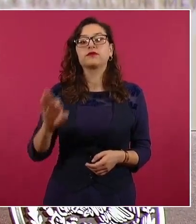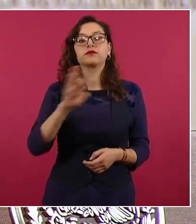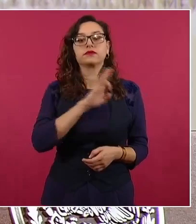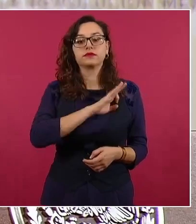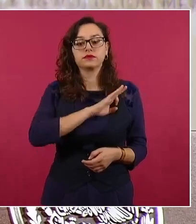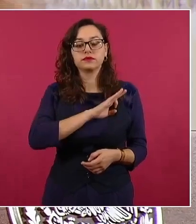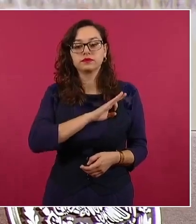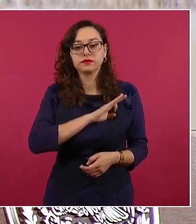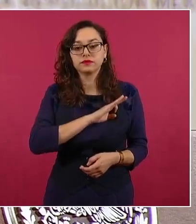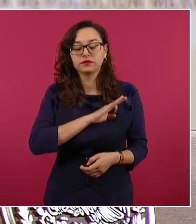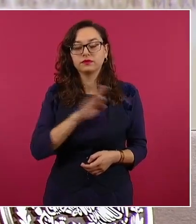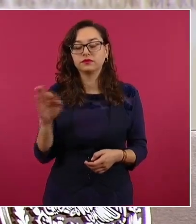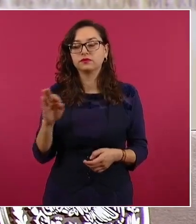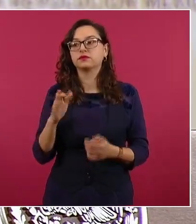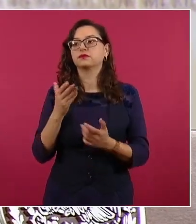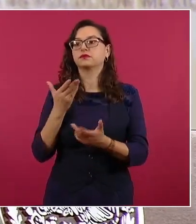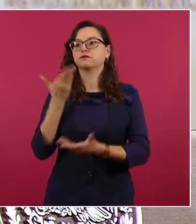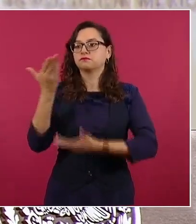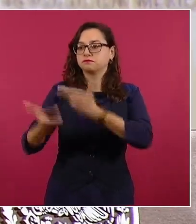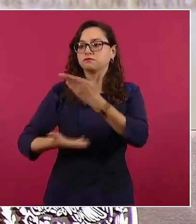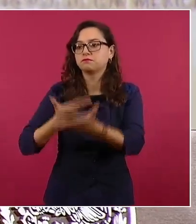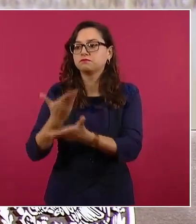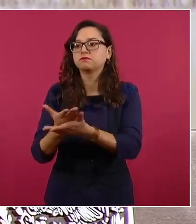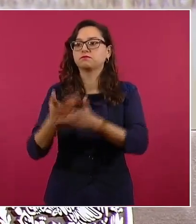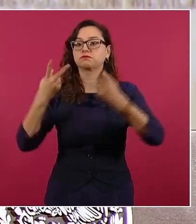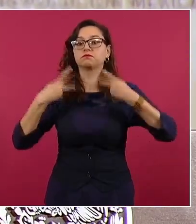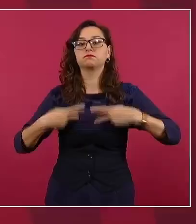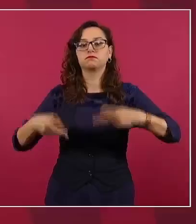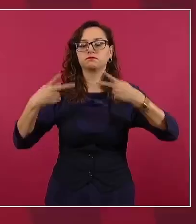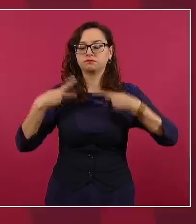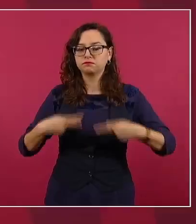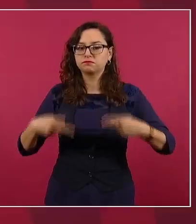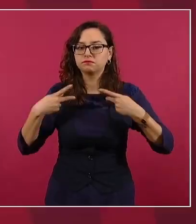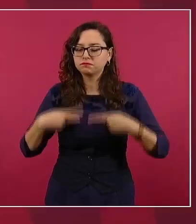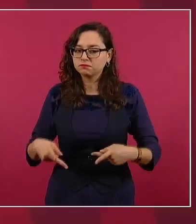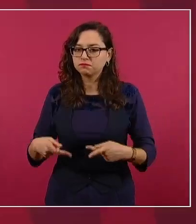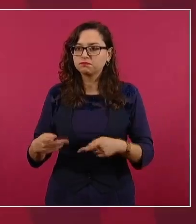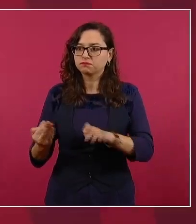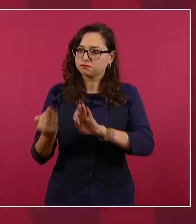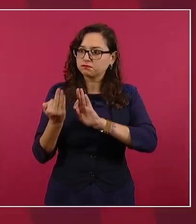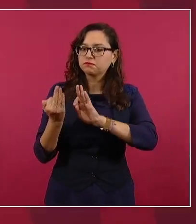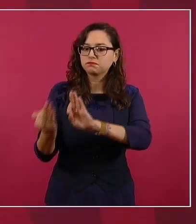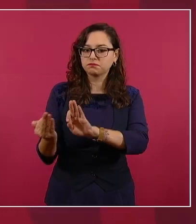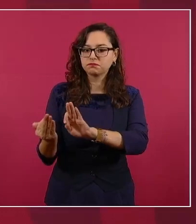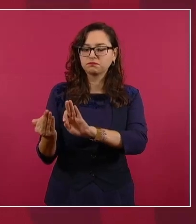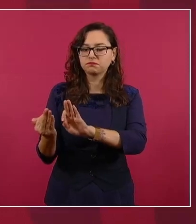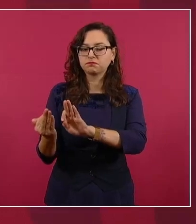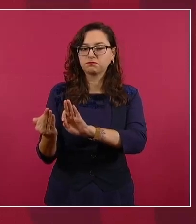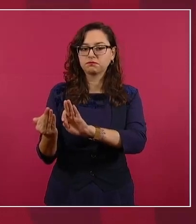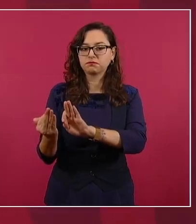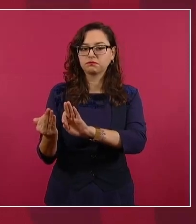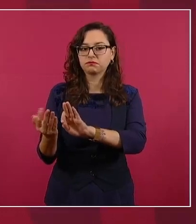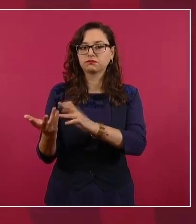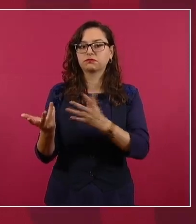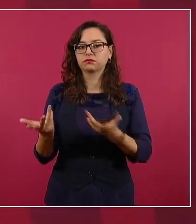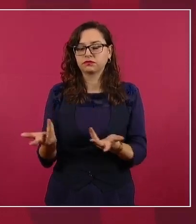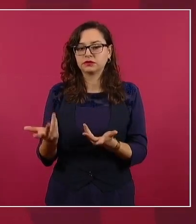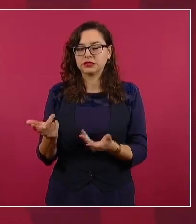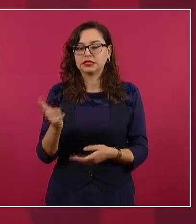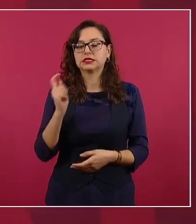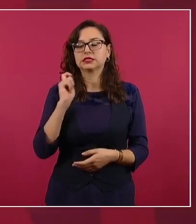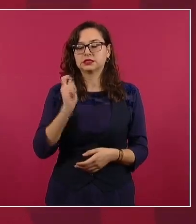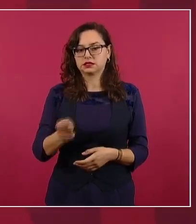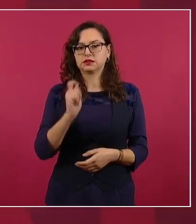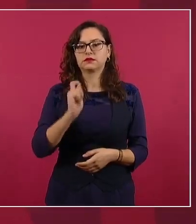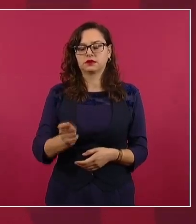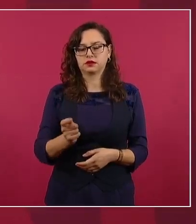a los consumidores, como hay 25 millones